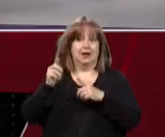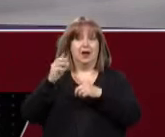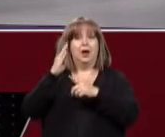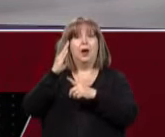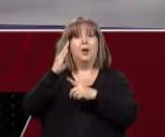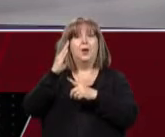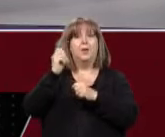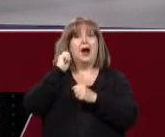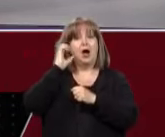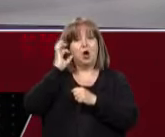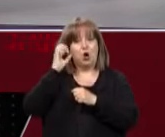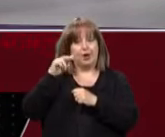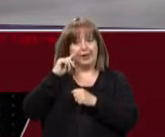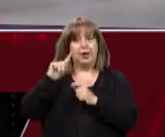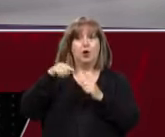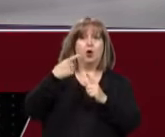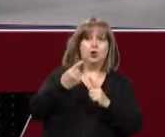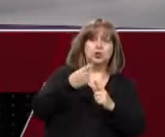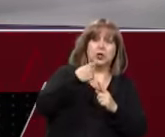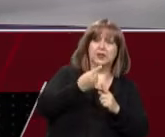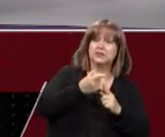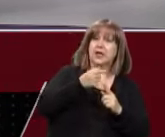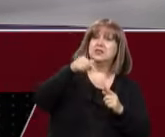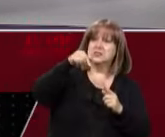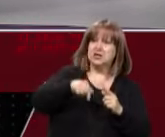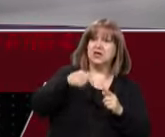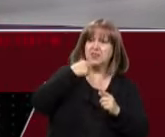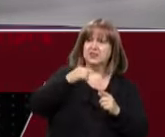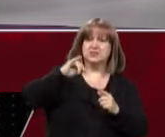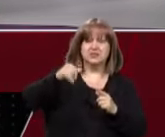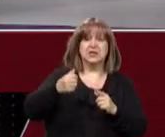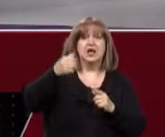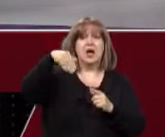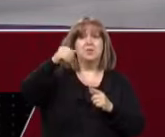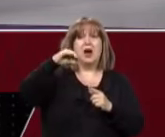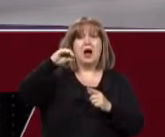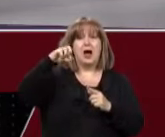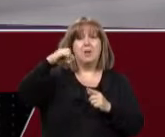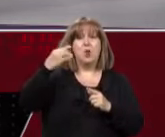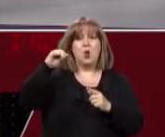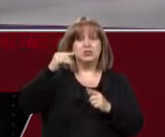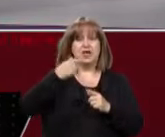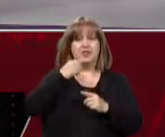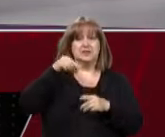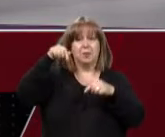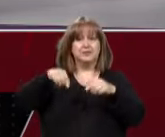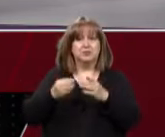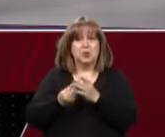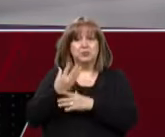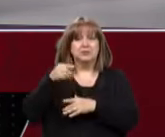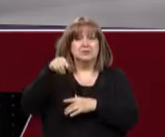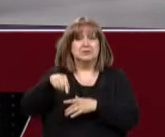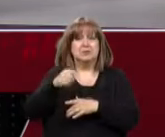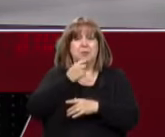bien digo, y algunos antropólogos que dicen, sí, acá hubo mapuches, sí, hay mapuches que fueron originarios de Mendoza. ¿Qué le